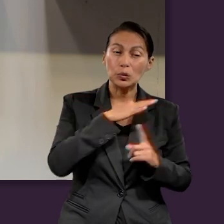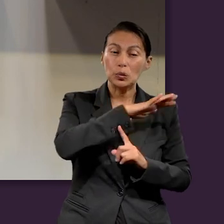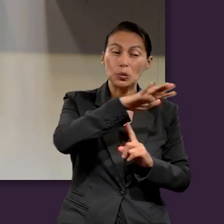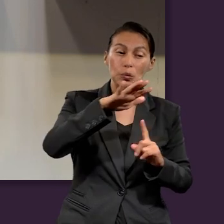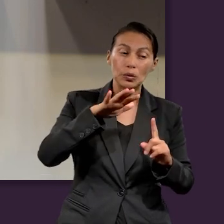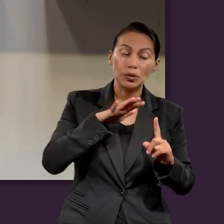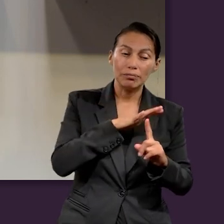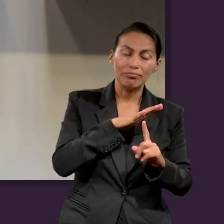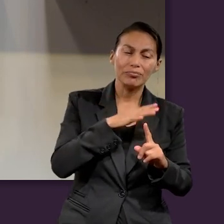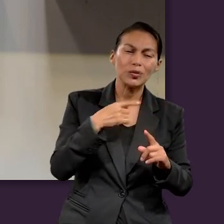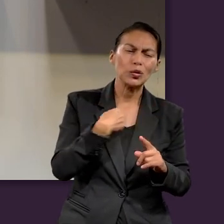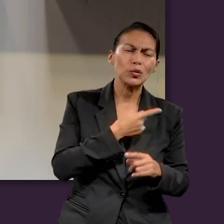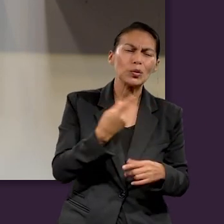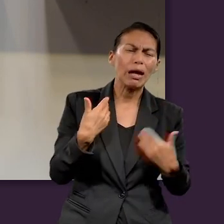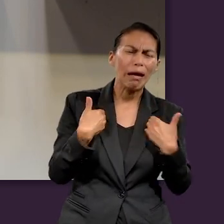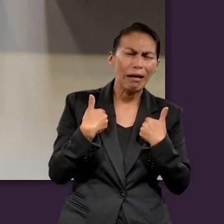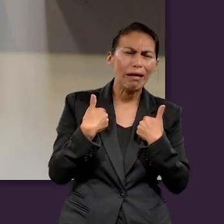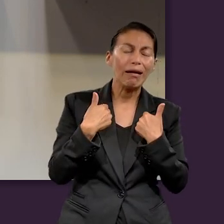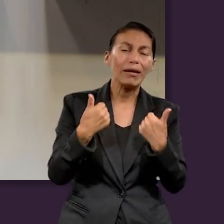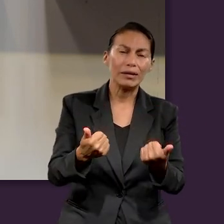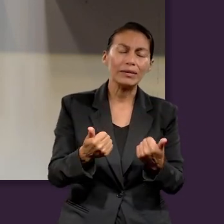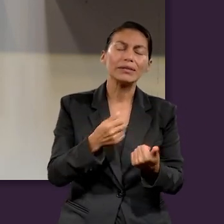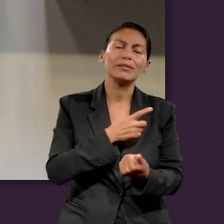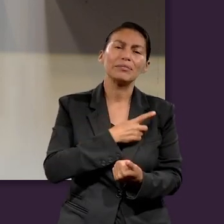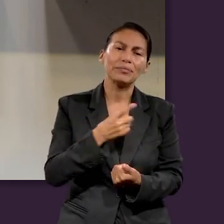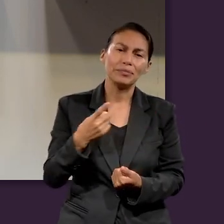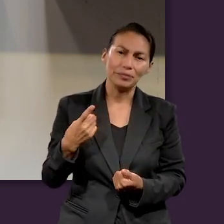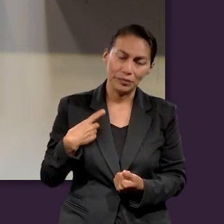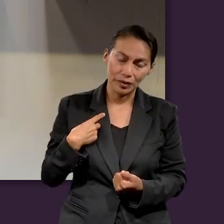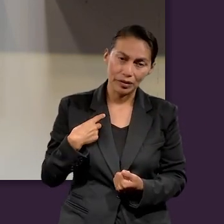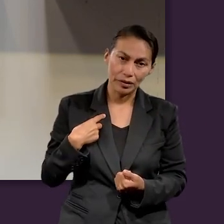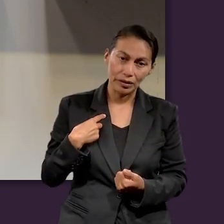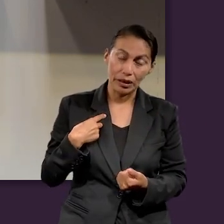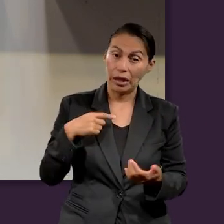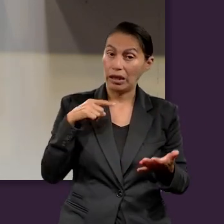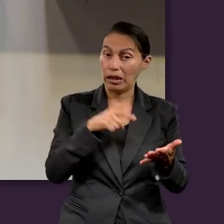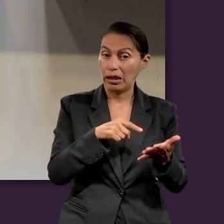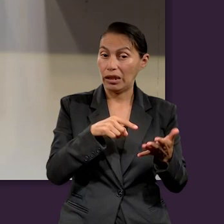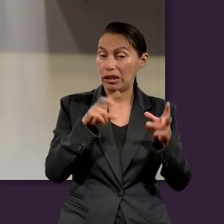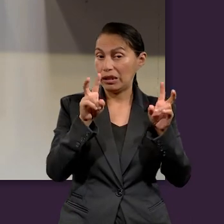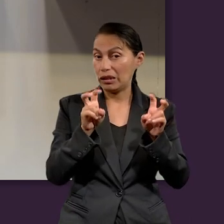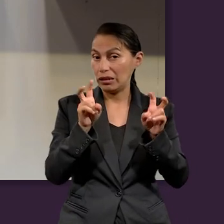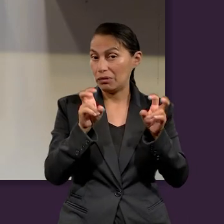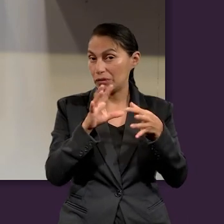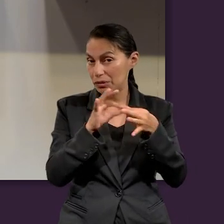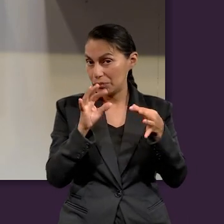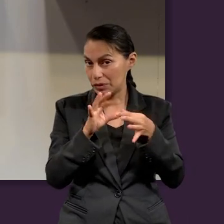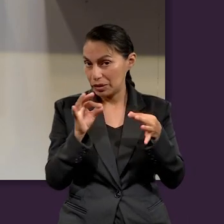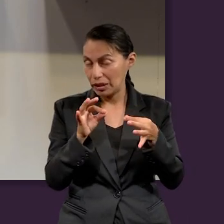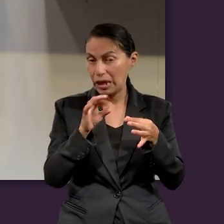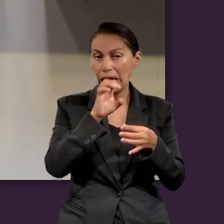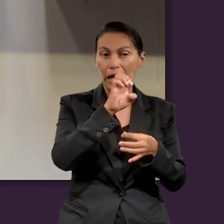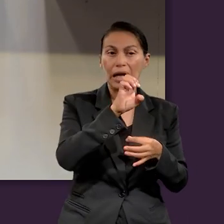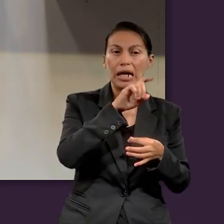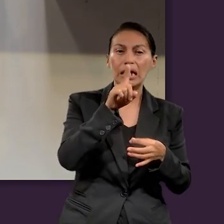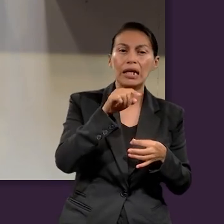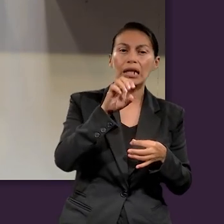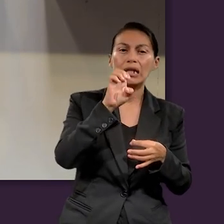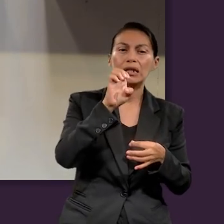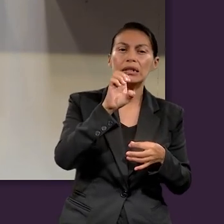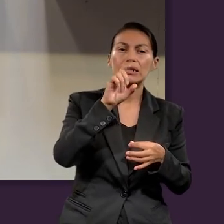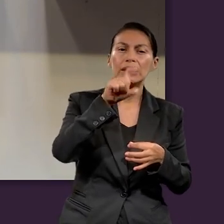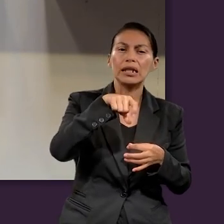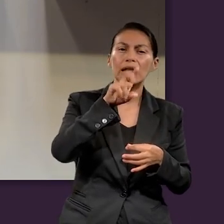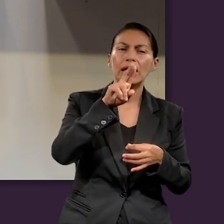nosotros debemos ir entendiendo de lo que el tema nos habla tanto en Ezequiel